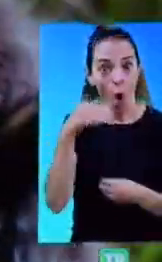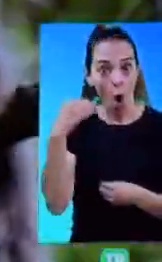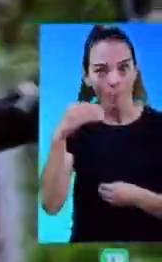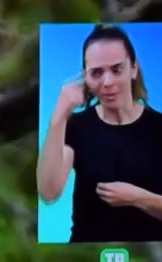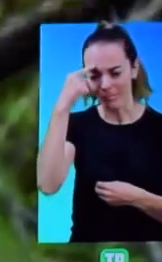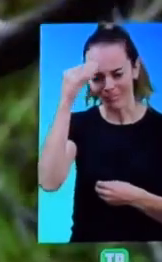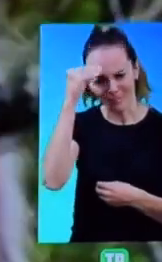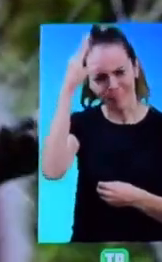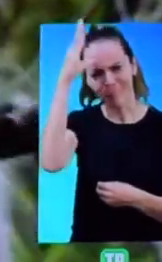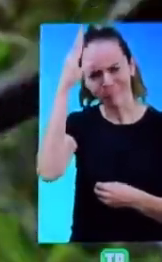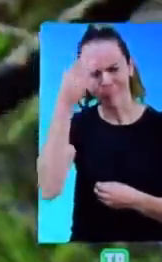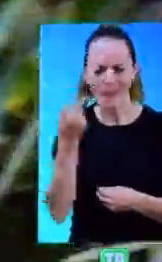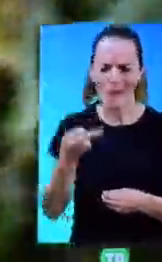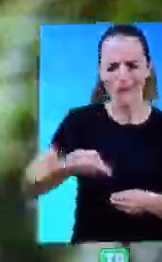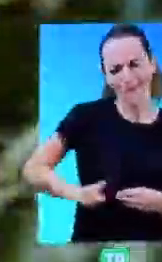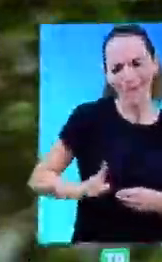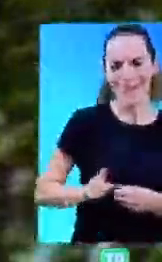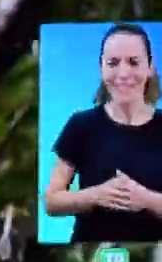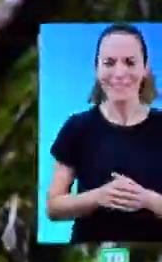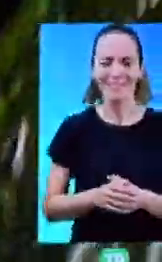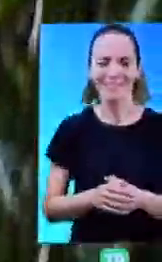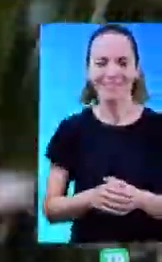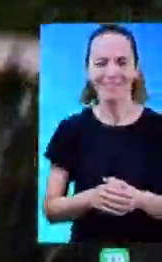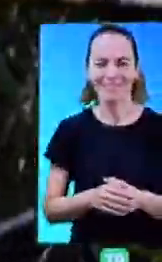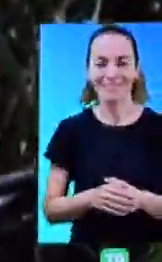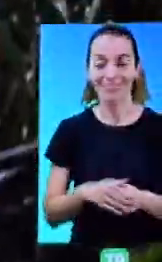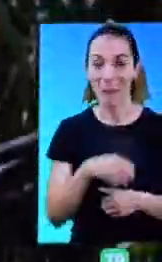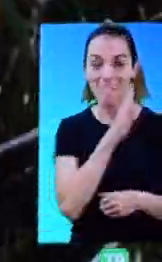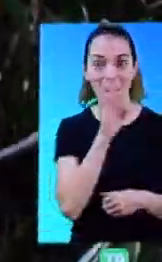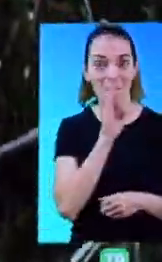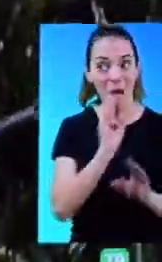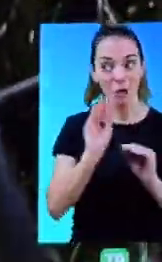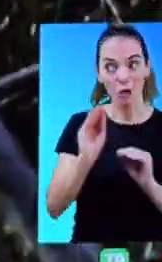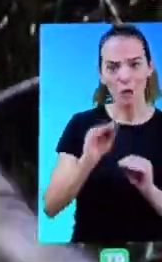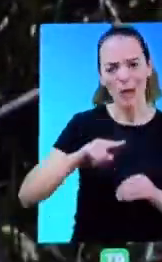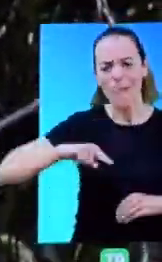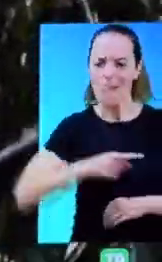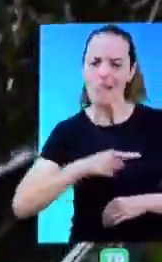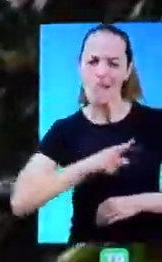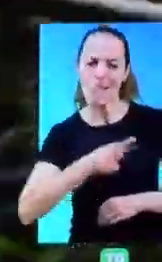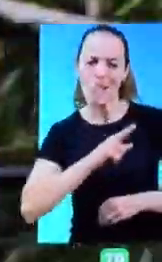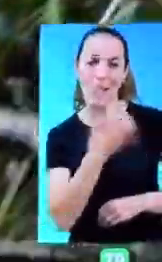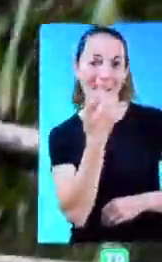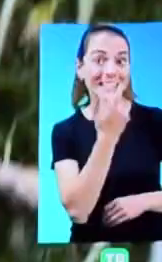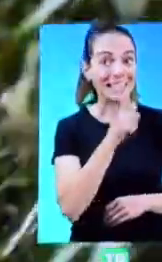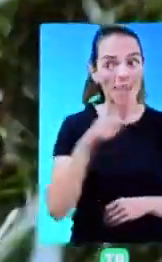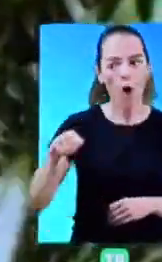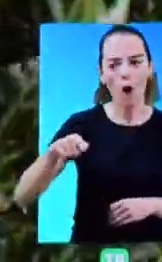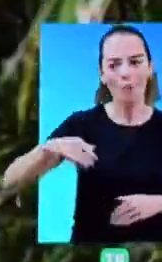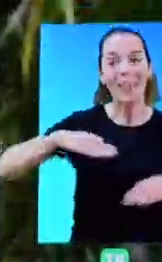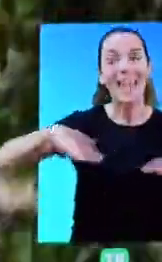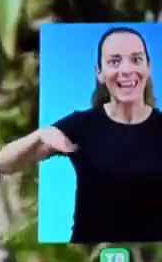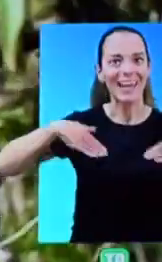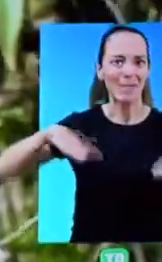inteligentes y traviesos. Si no están molestando a su madre, están practicando gimnasia.